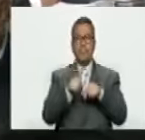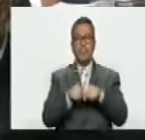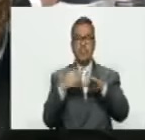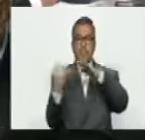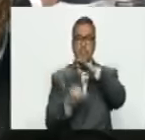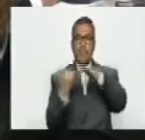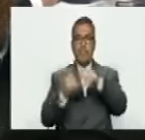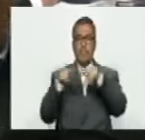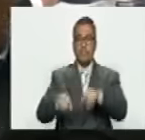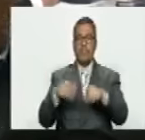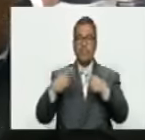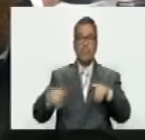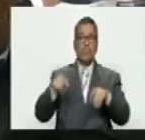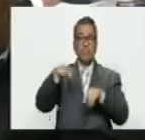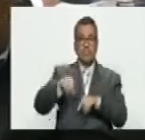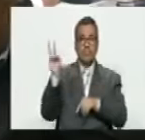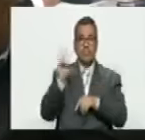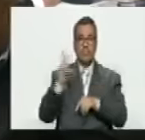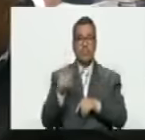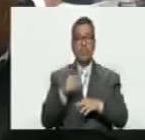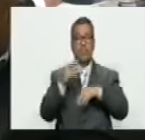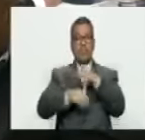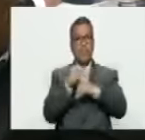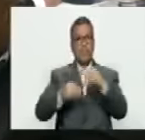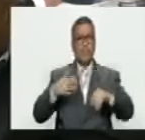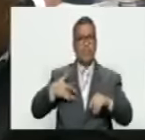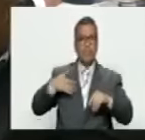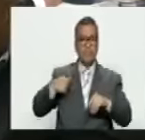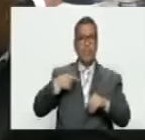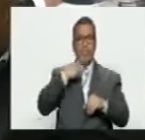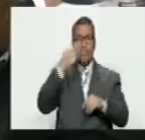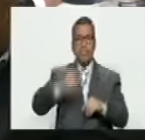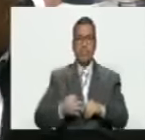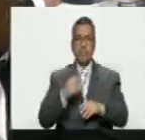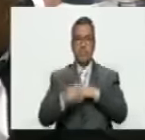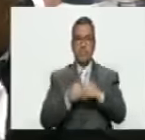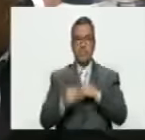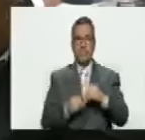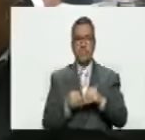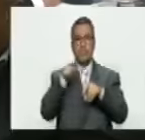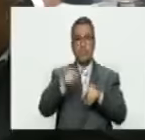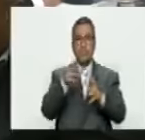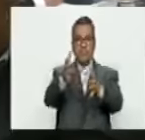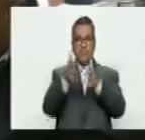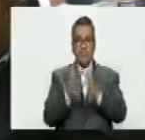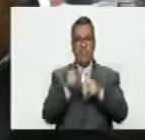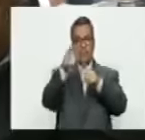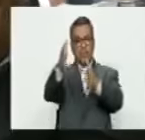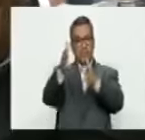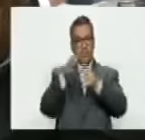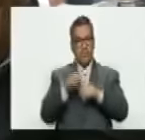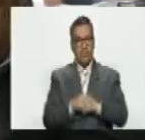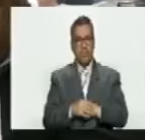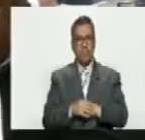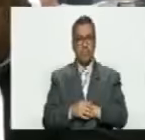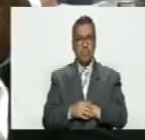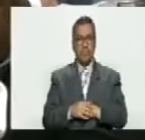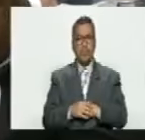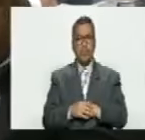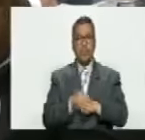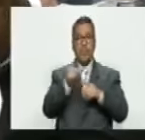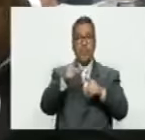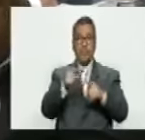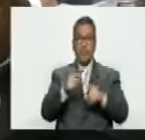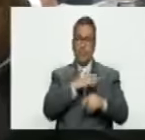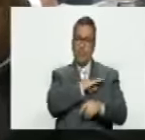instituciones democráticas del país se hicieron sentir como debe ser, una vez que ganamos esta batalla, hay que